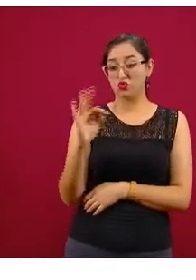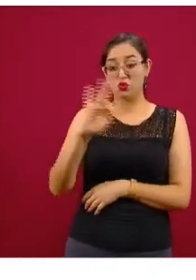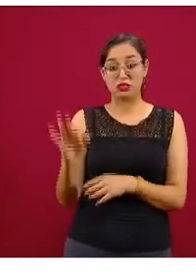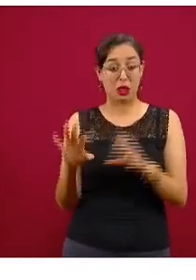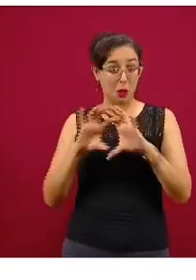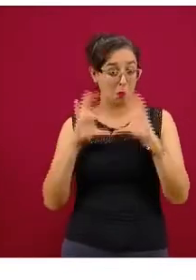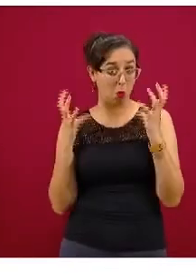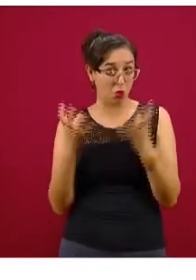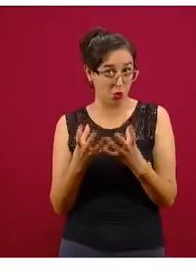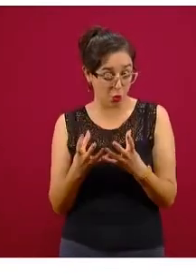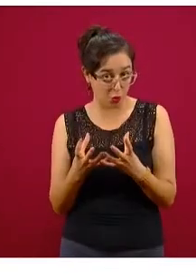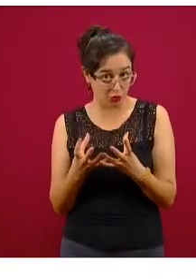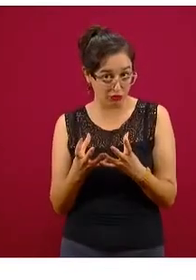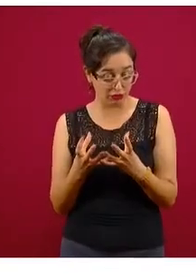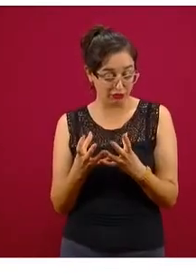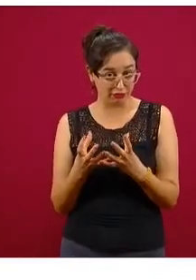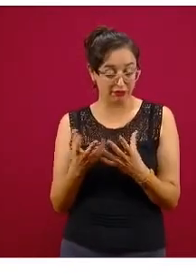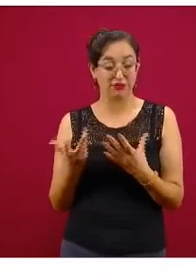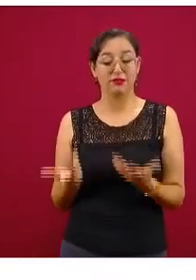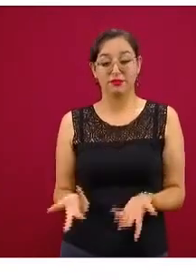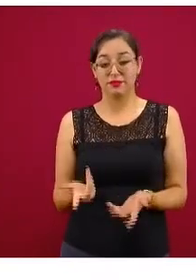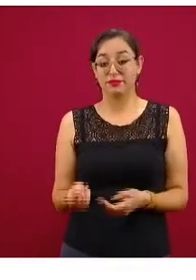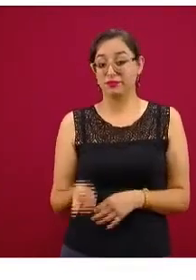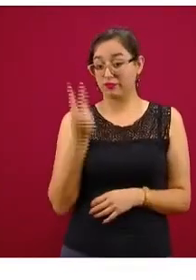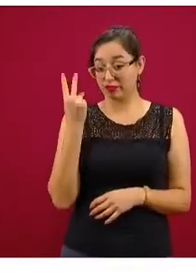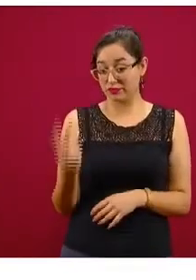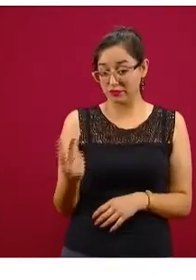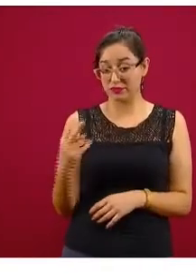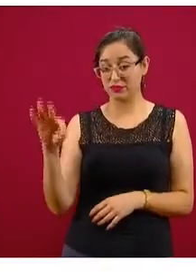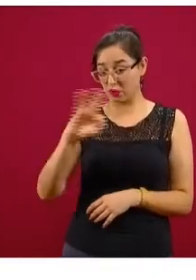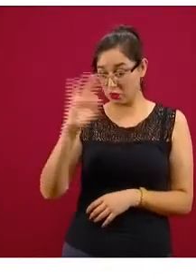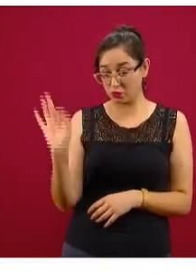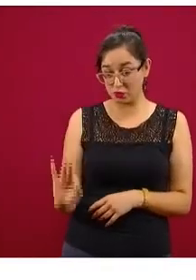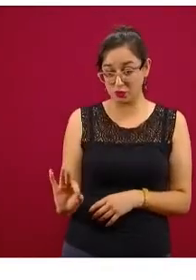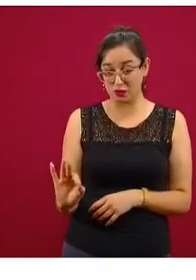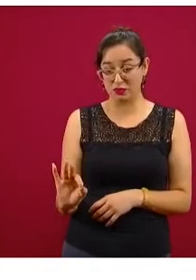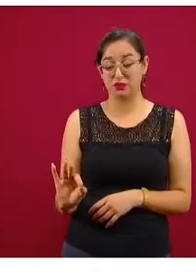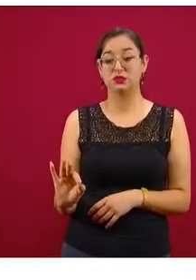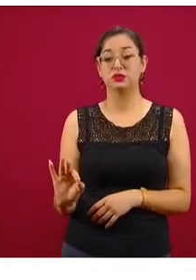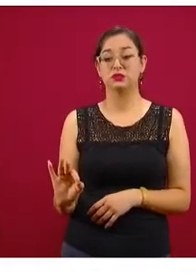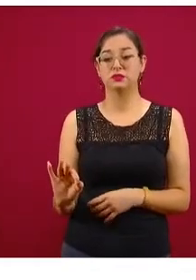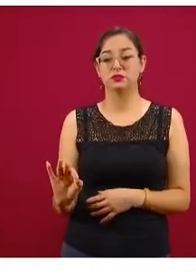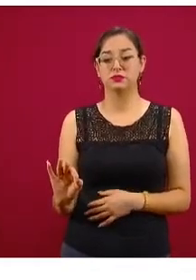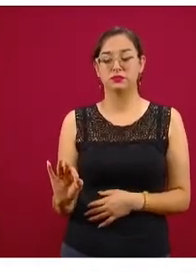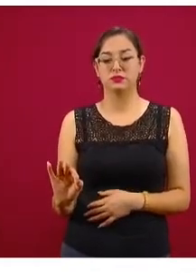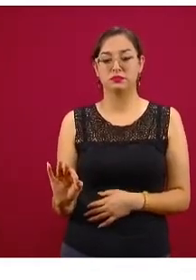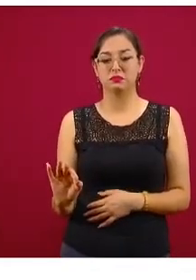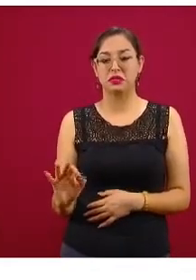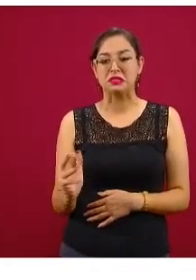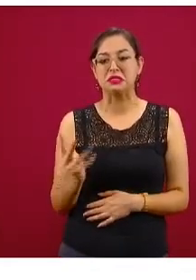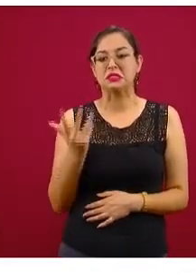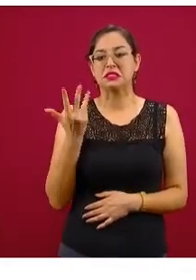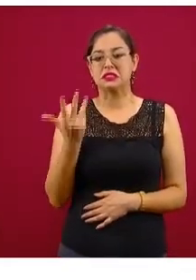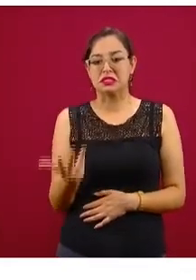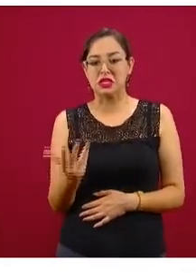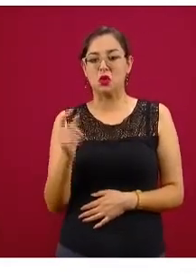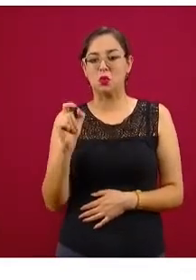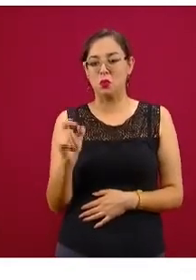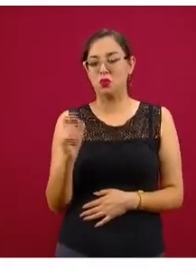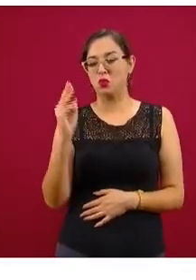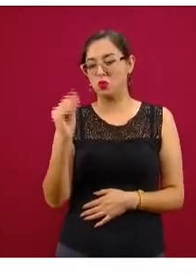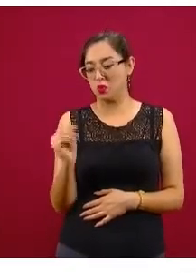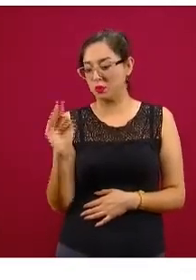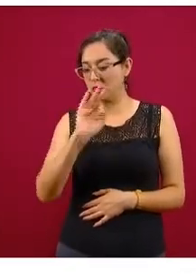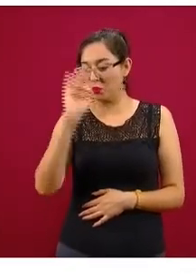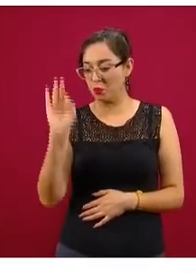total. Y de estos 2 por ciento, de ese 2 por ciento, un 5.9 por ciento